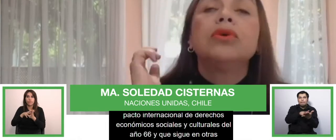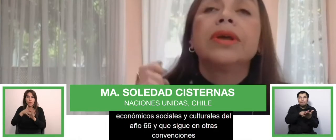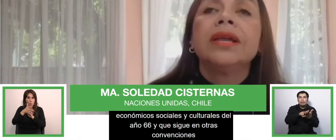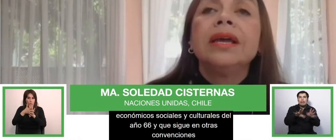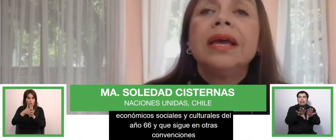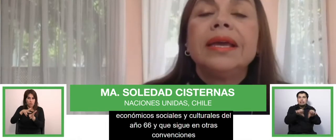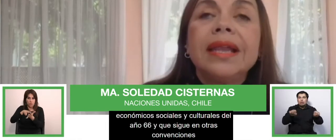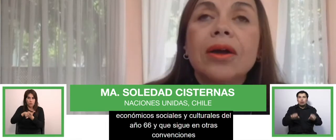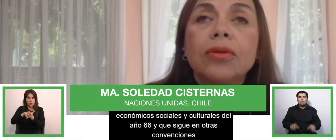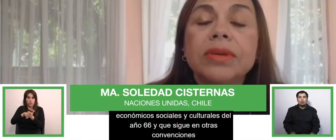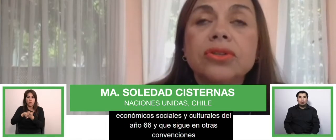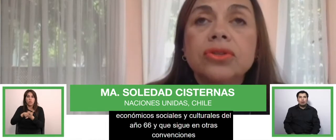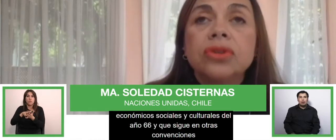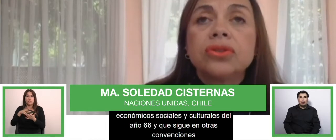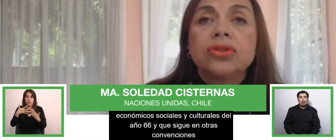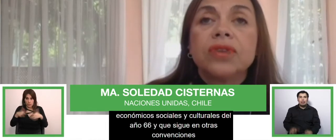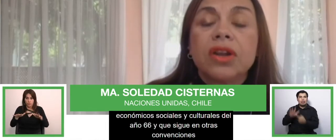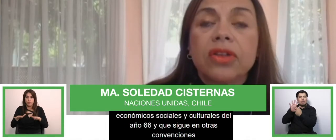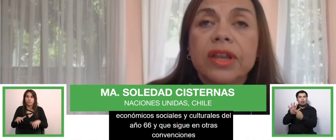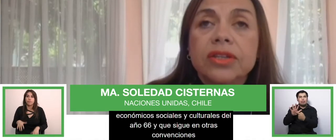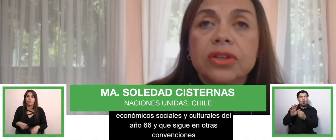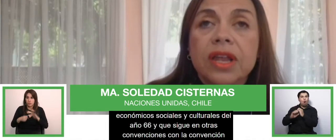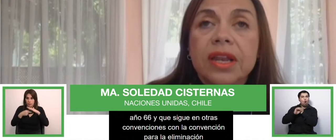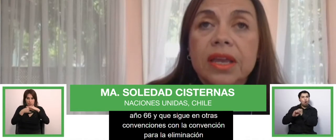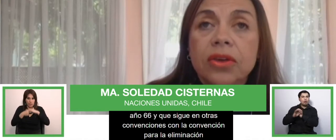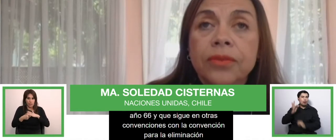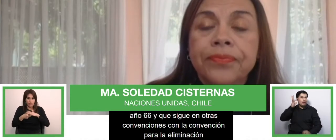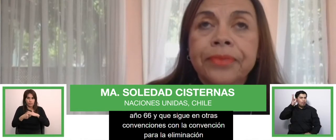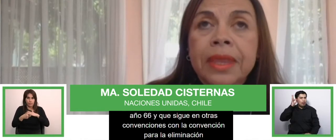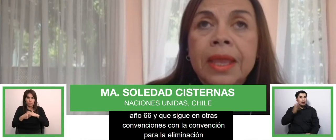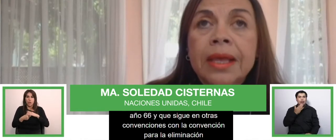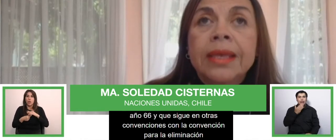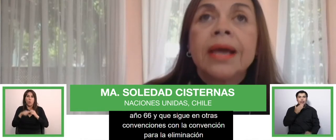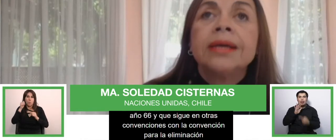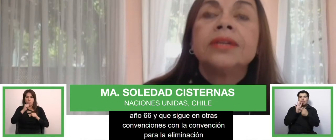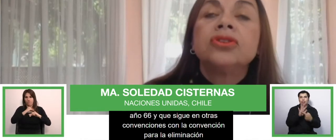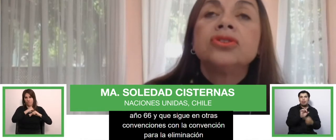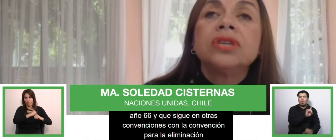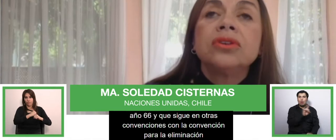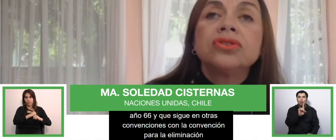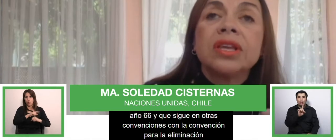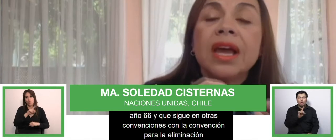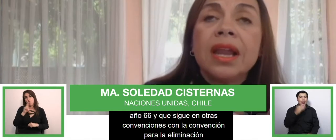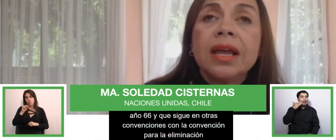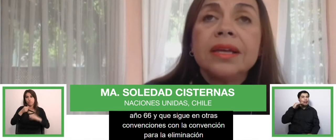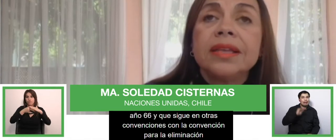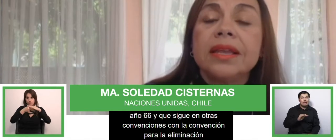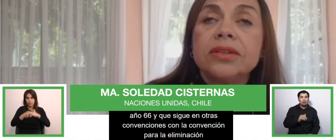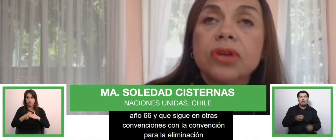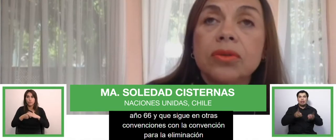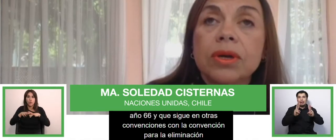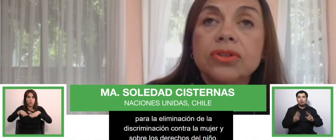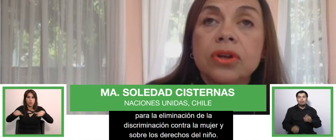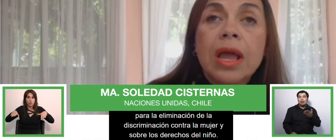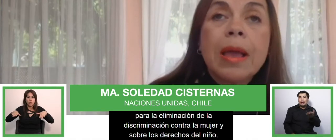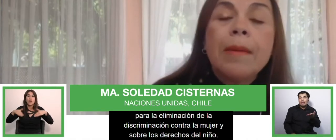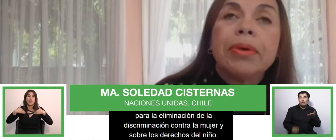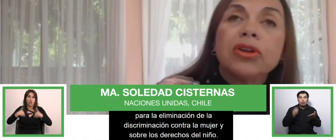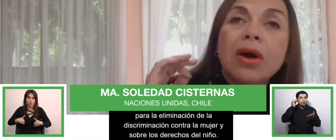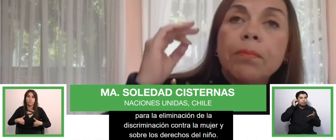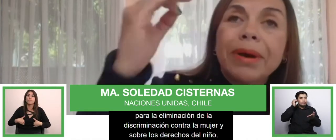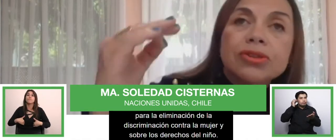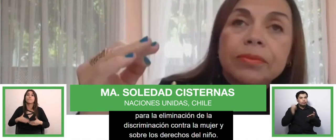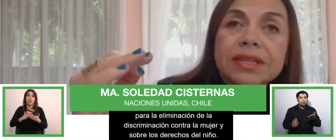contra la Mujer y la Convención sobre los Derechos del Niño. Entonces, nos señala este derecho a la educación,